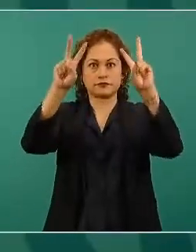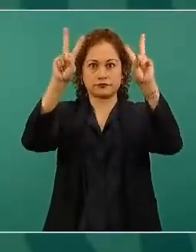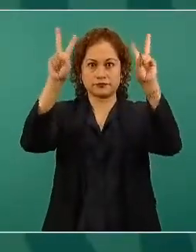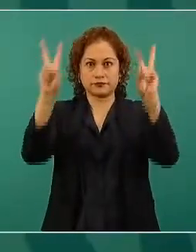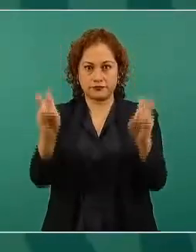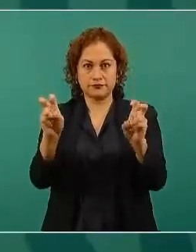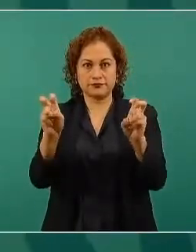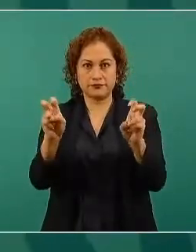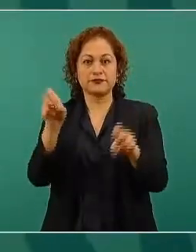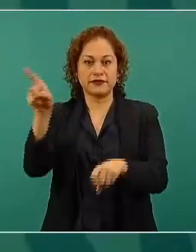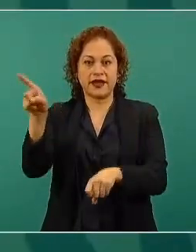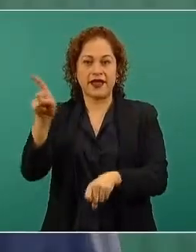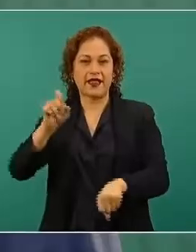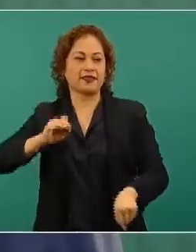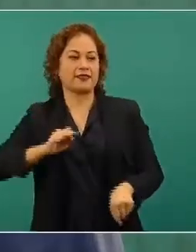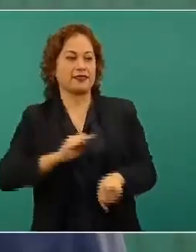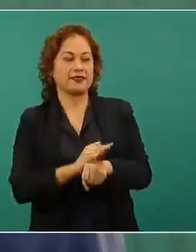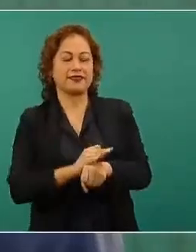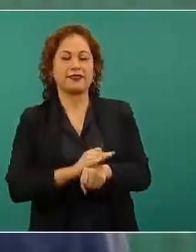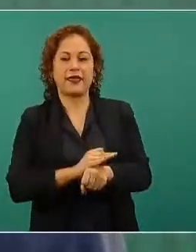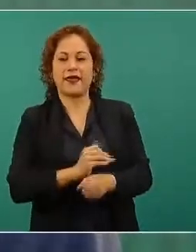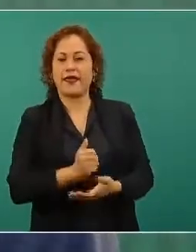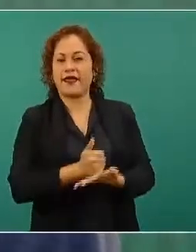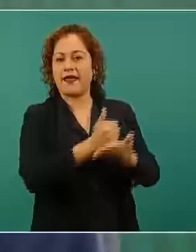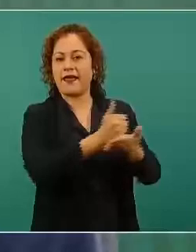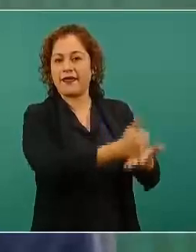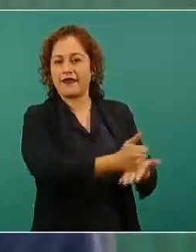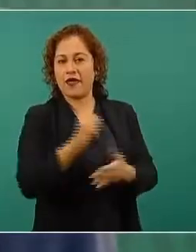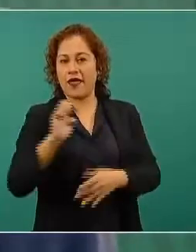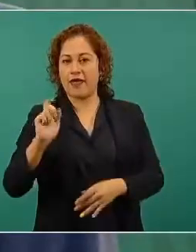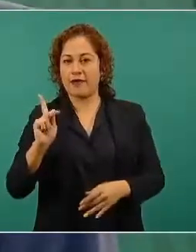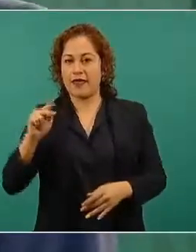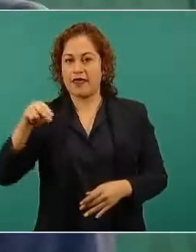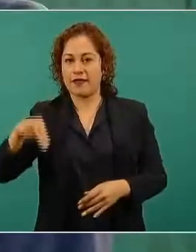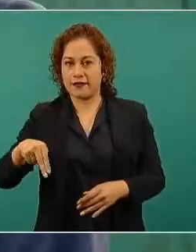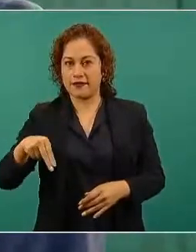Peña y seguir con los negocios